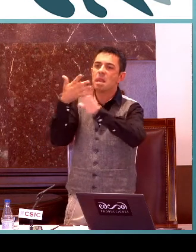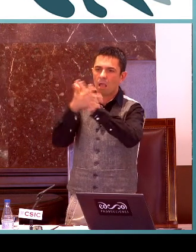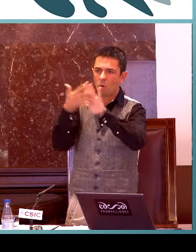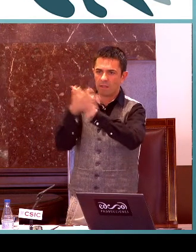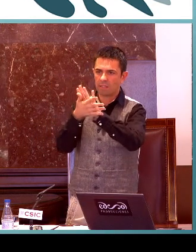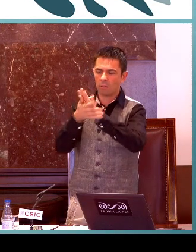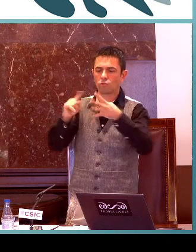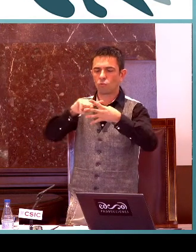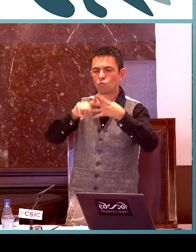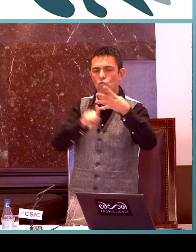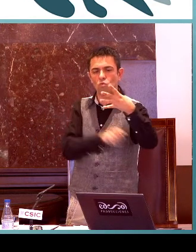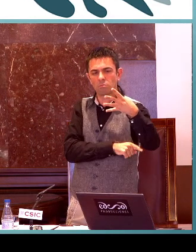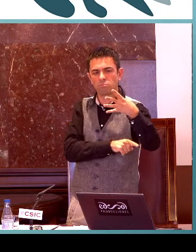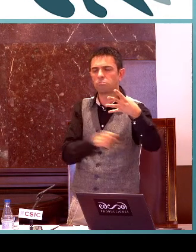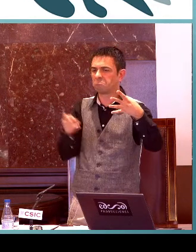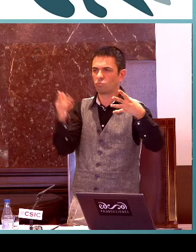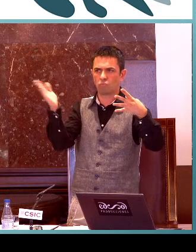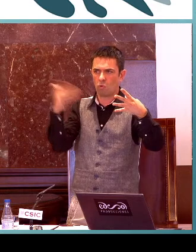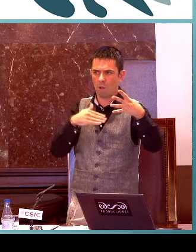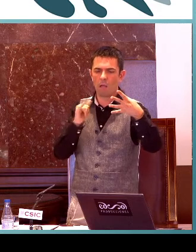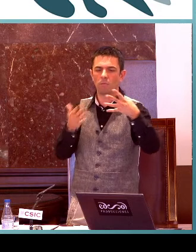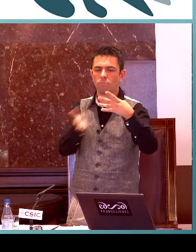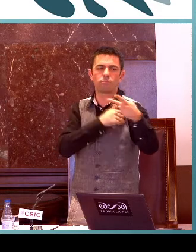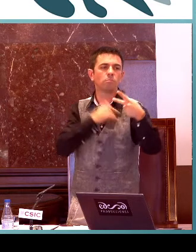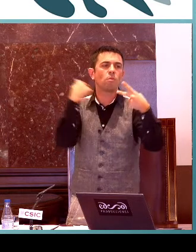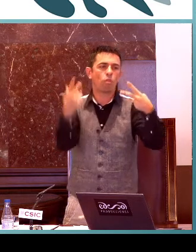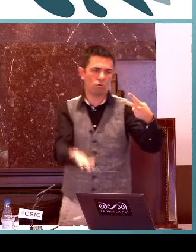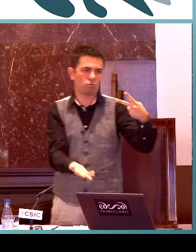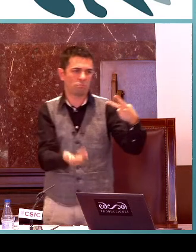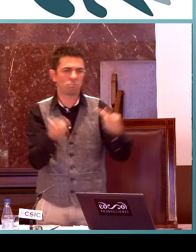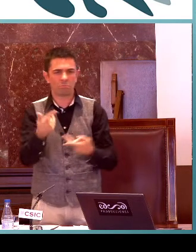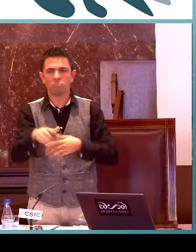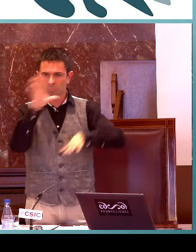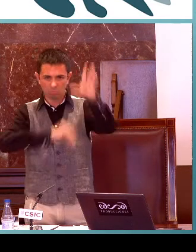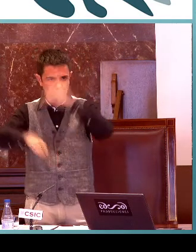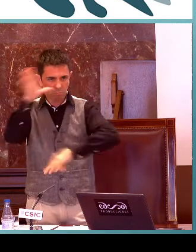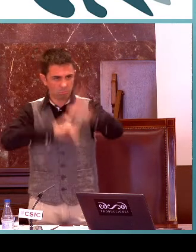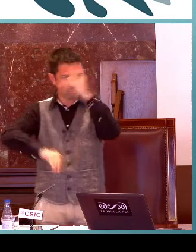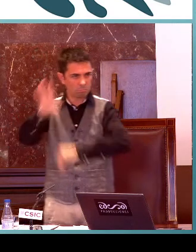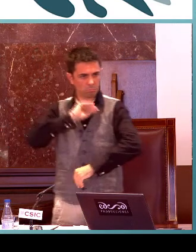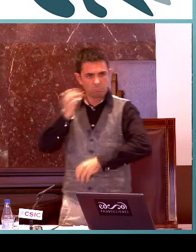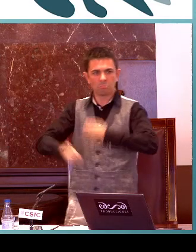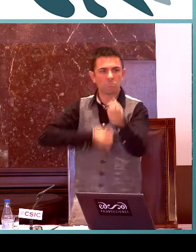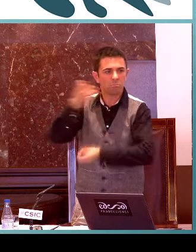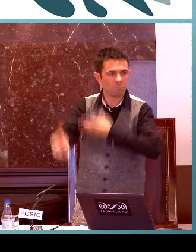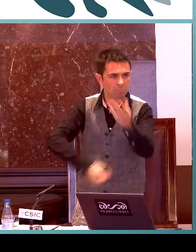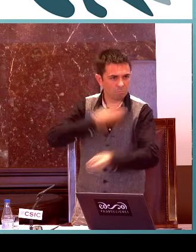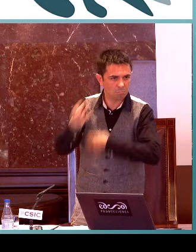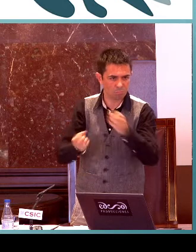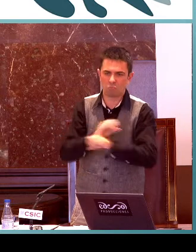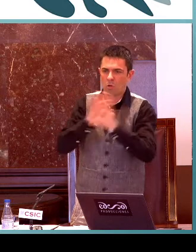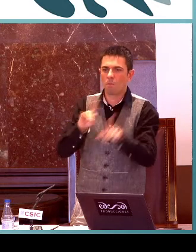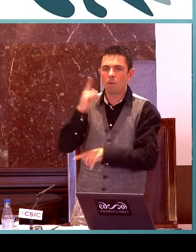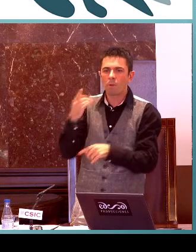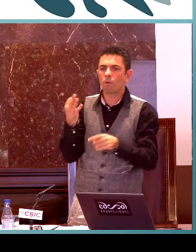en cuatro bloques en lo que corresponde a la lengua oral. Entonces, se queda en dos en la lengua de